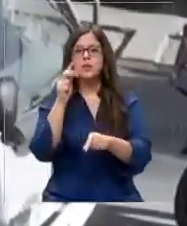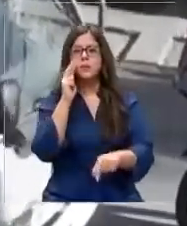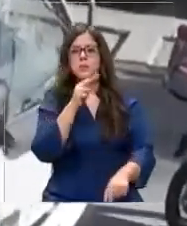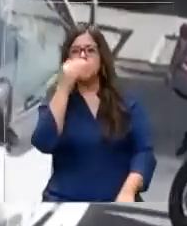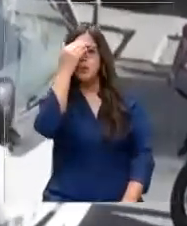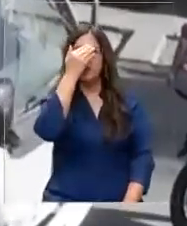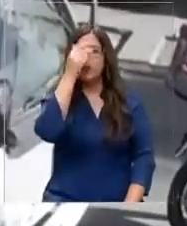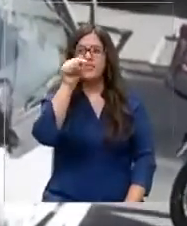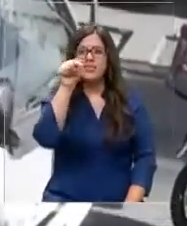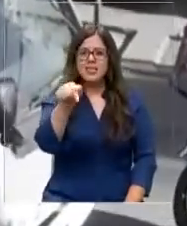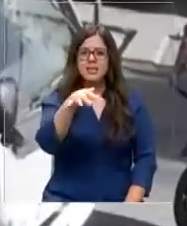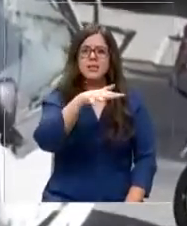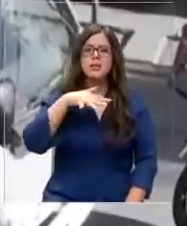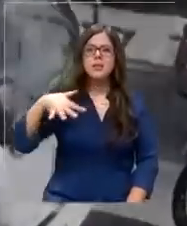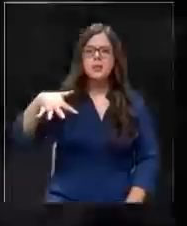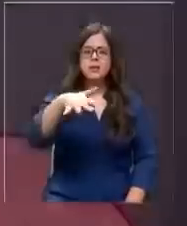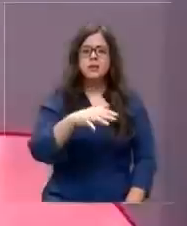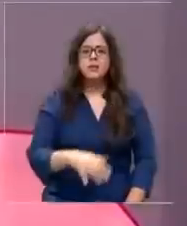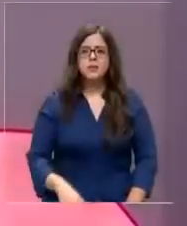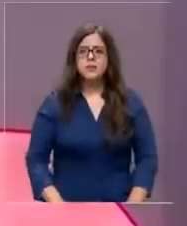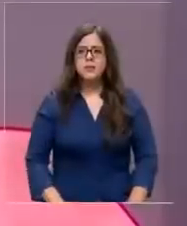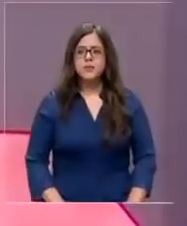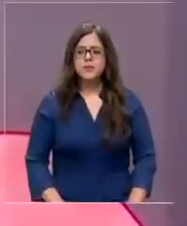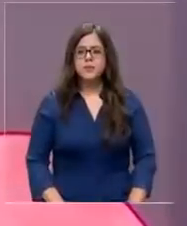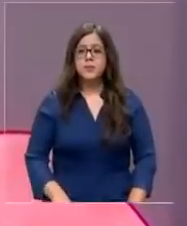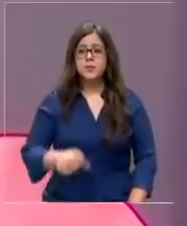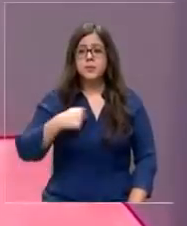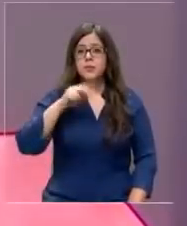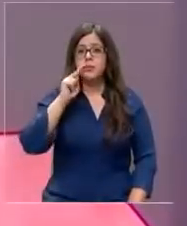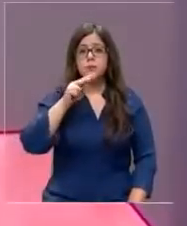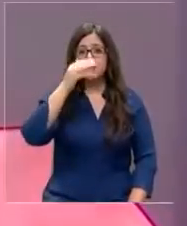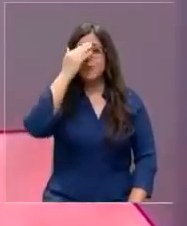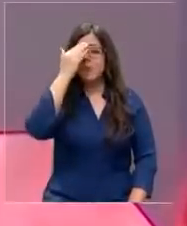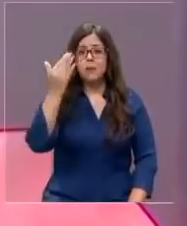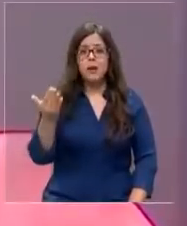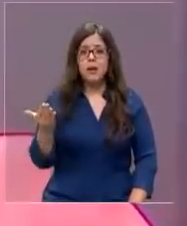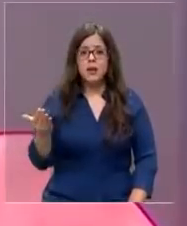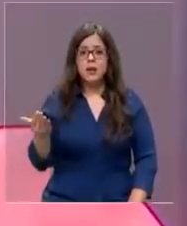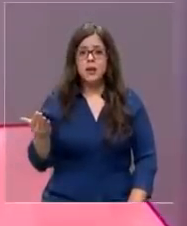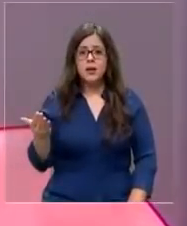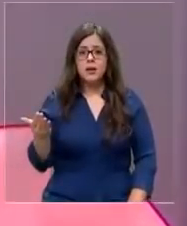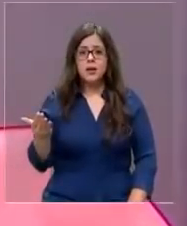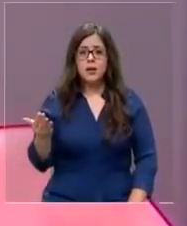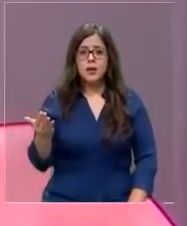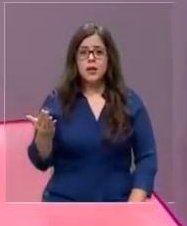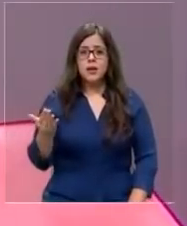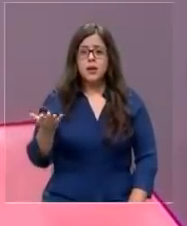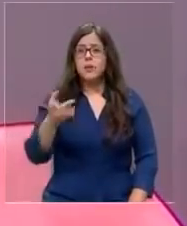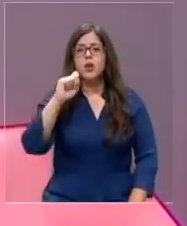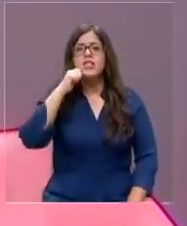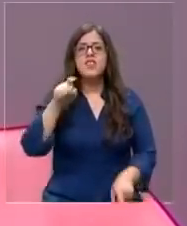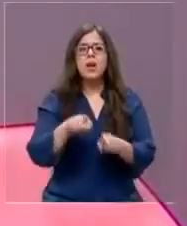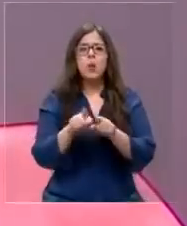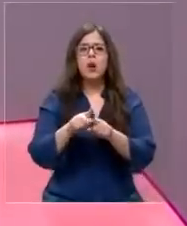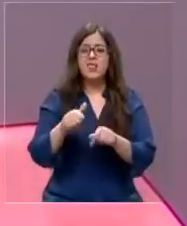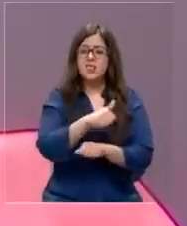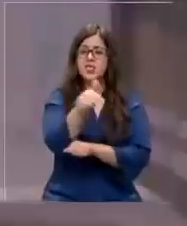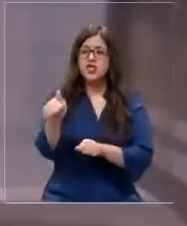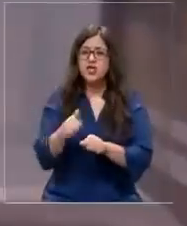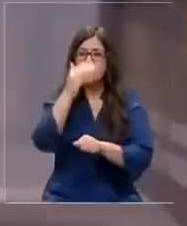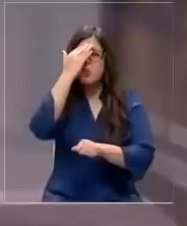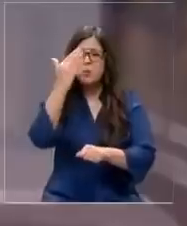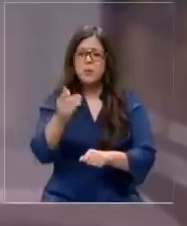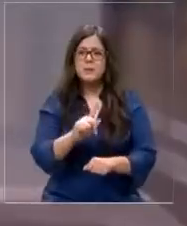preocupación este tipo de ataques. Veo que está mal porque hacen cada día mal a todo el gremio de los